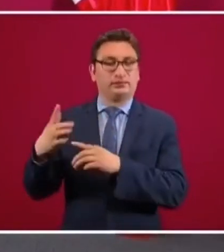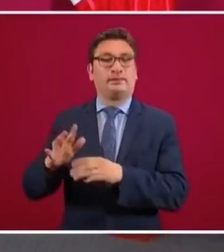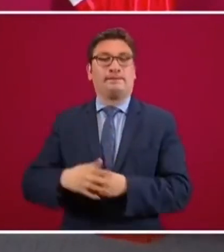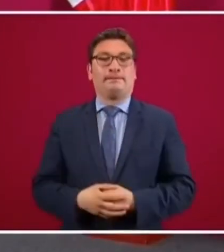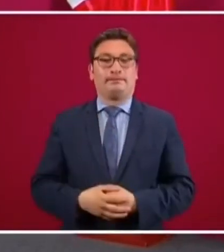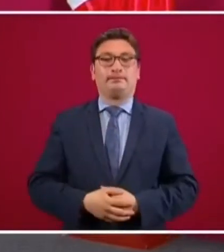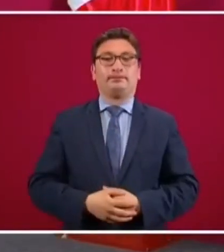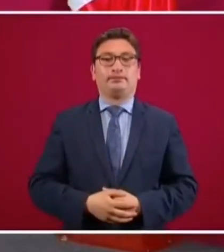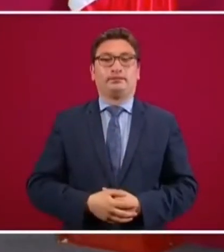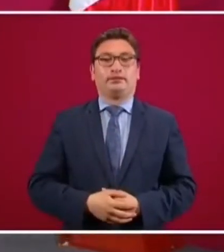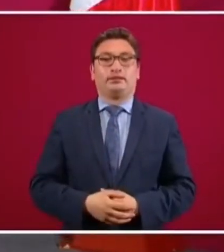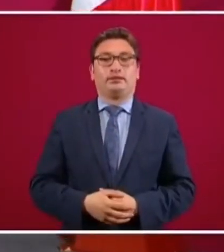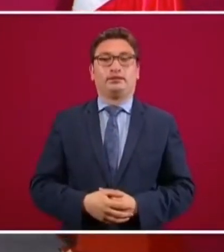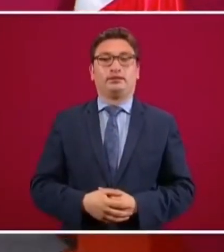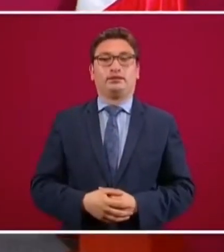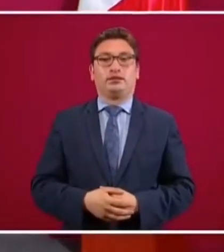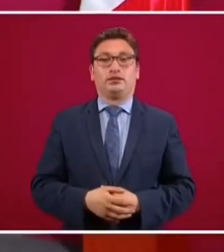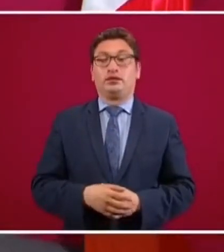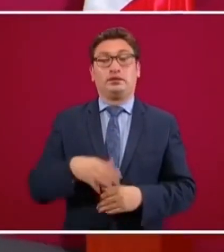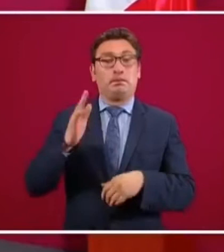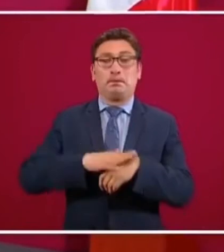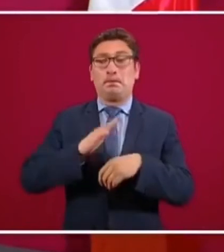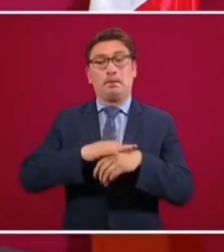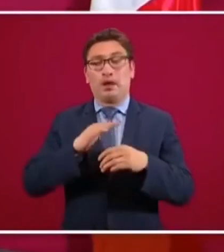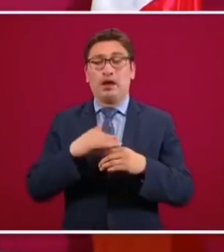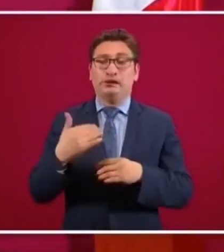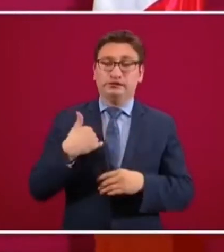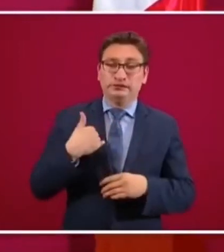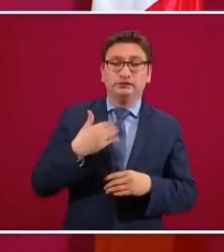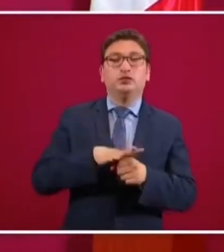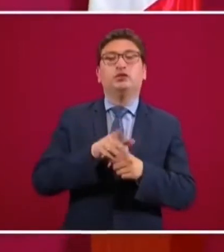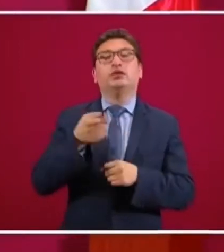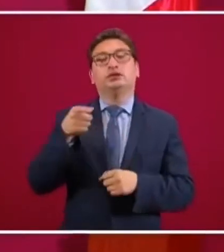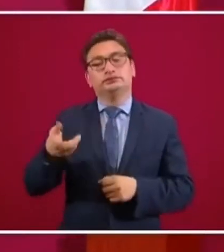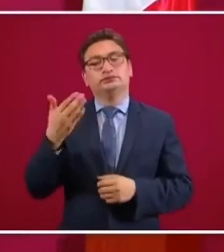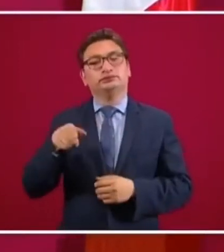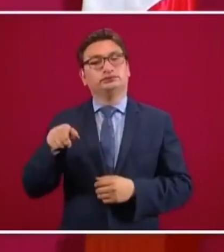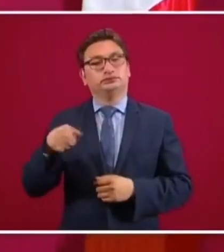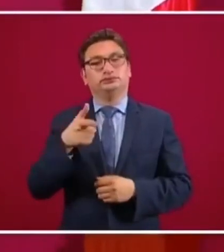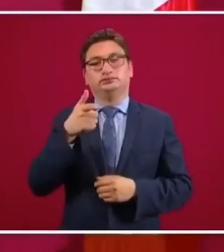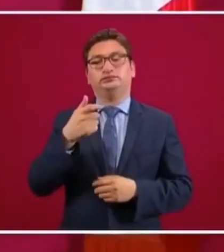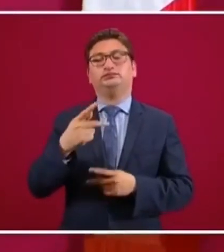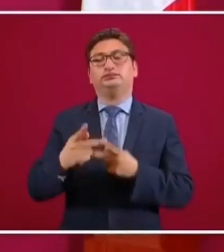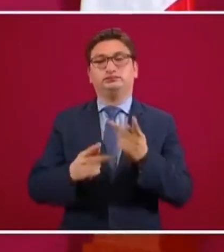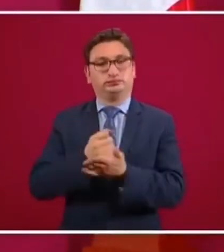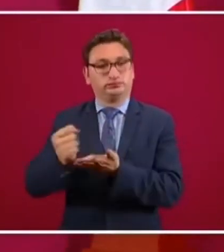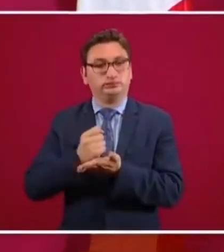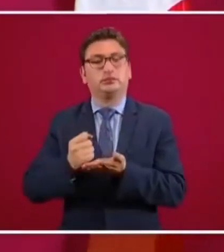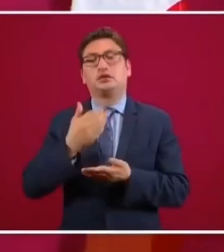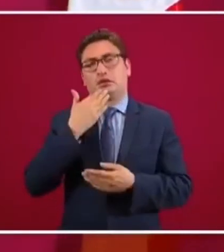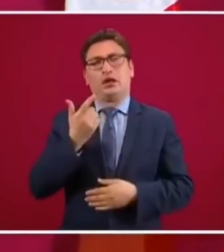y el más solicitado fue el de los créditos. Y da mucho gusto porque